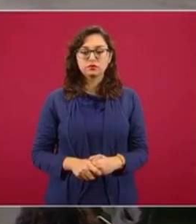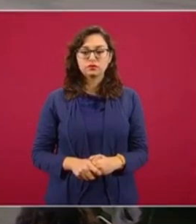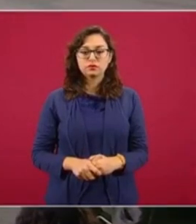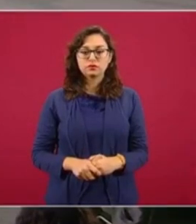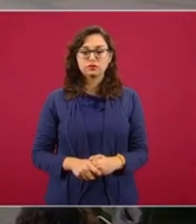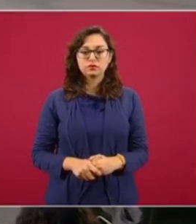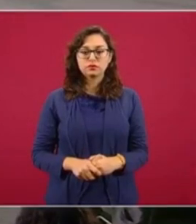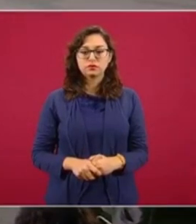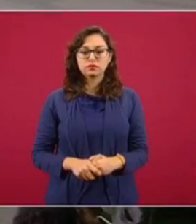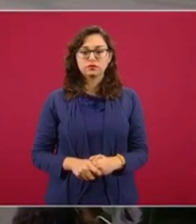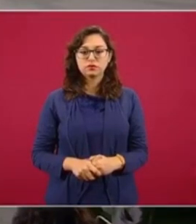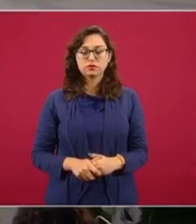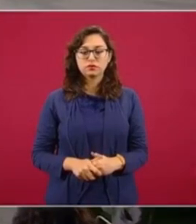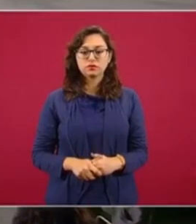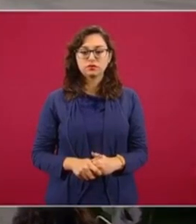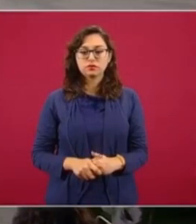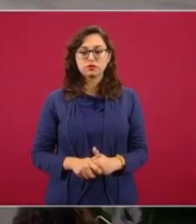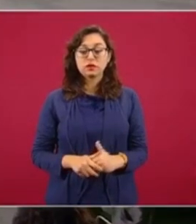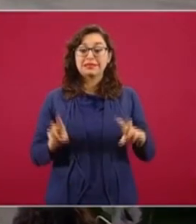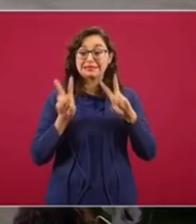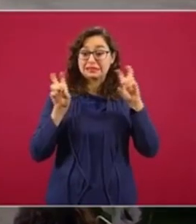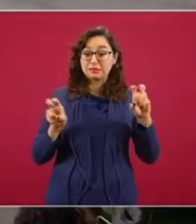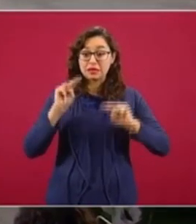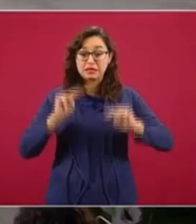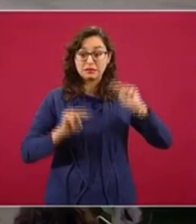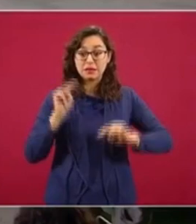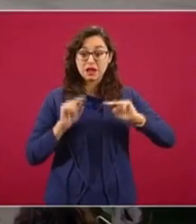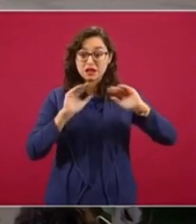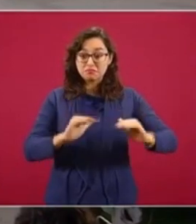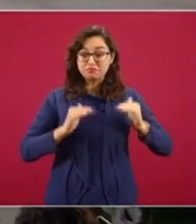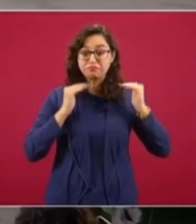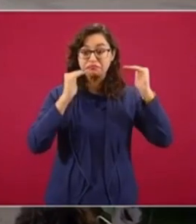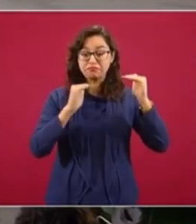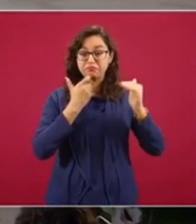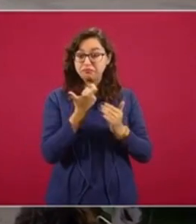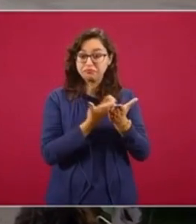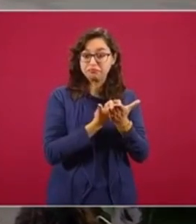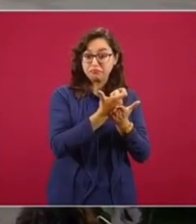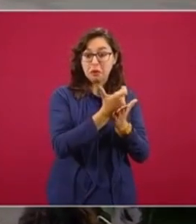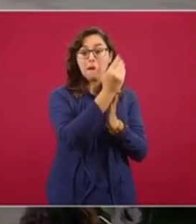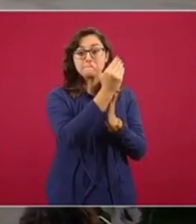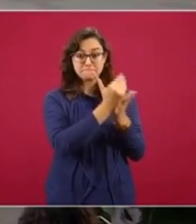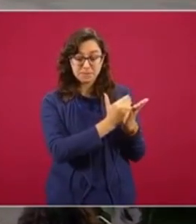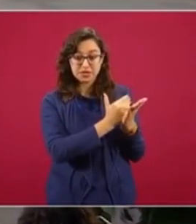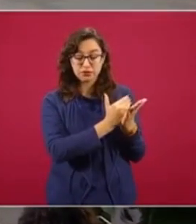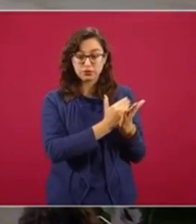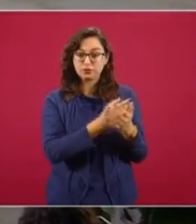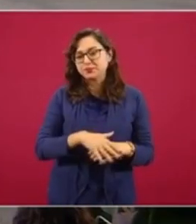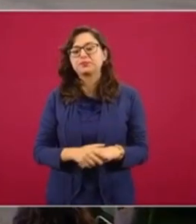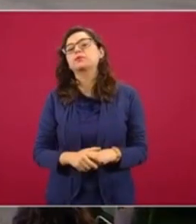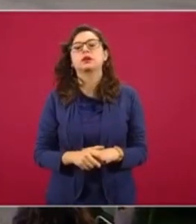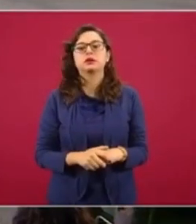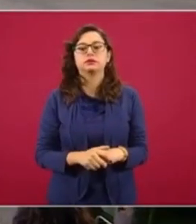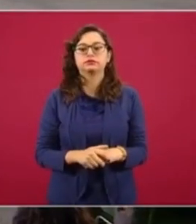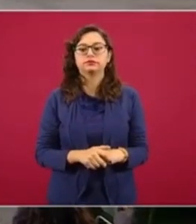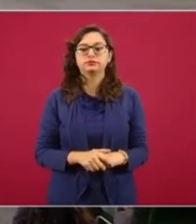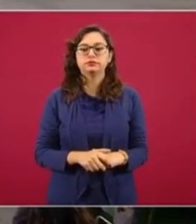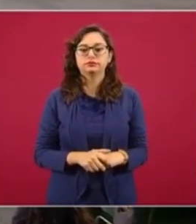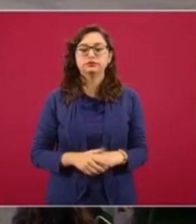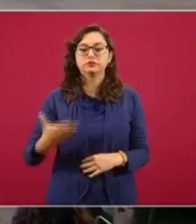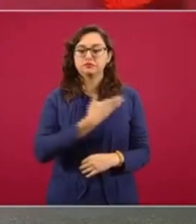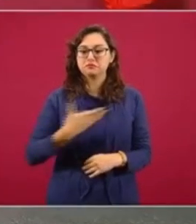Sí, a los de más alto rango, le toca menos. Empezando por el presidente. Solo el presidente